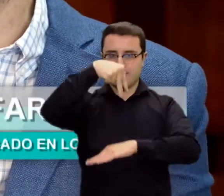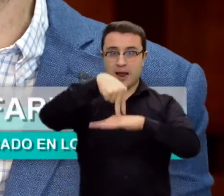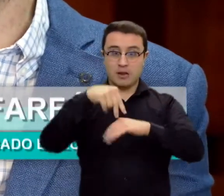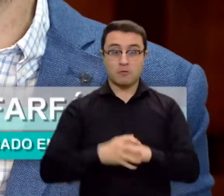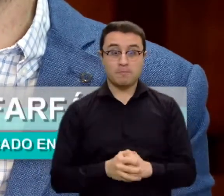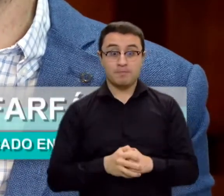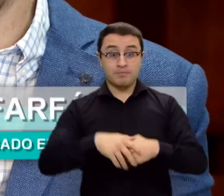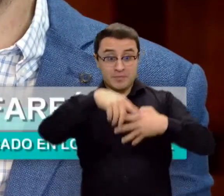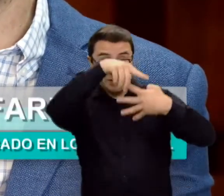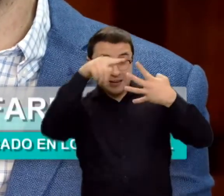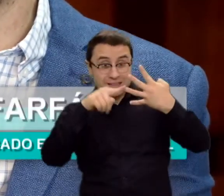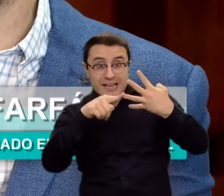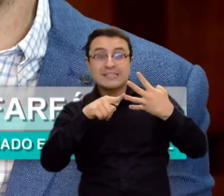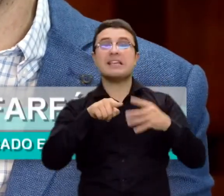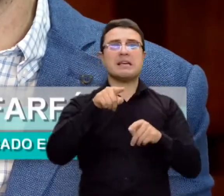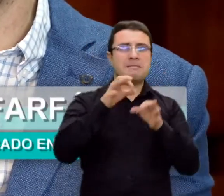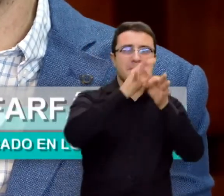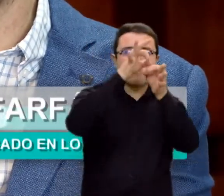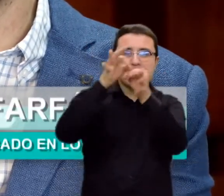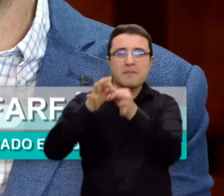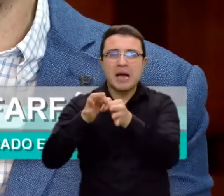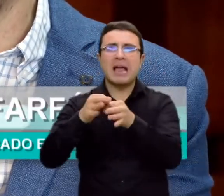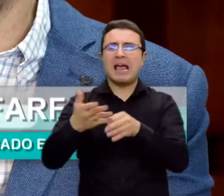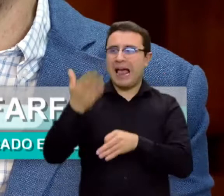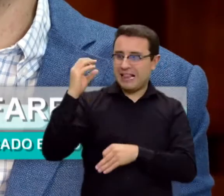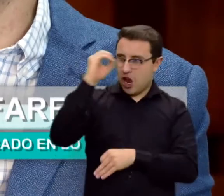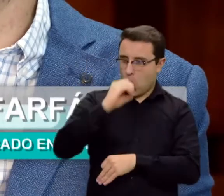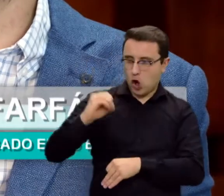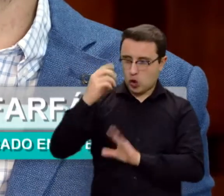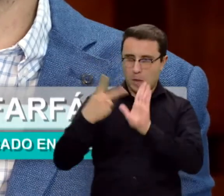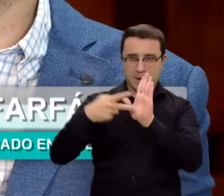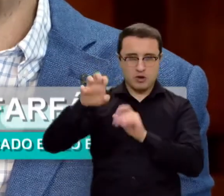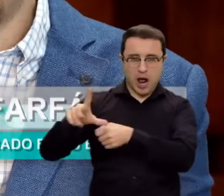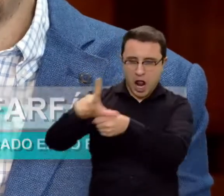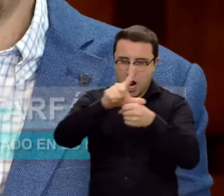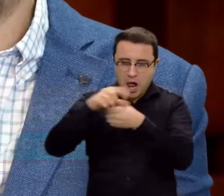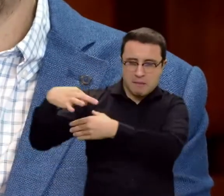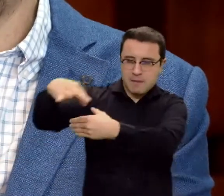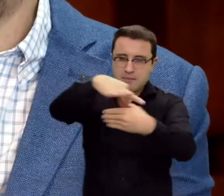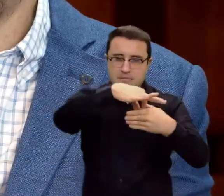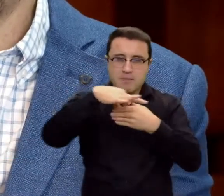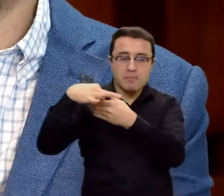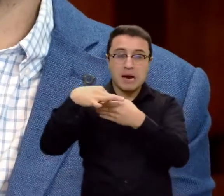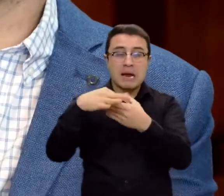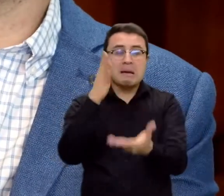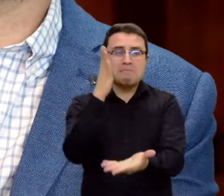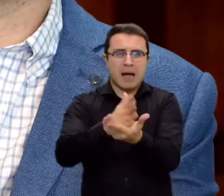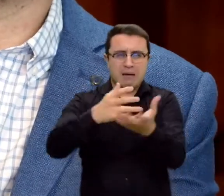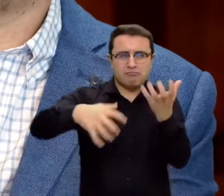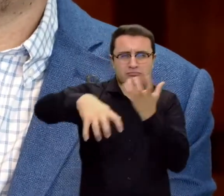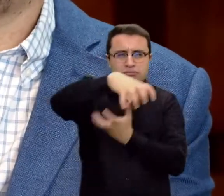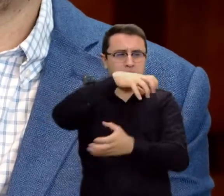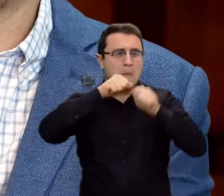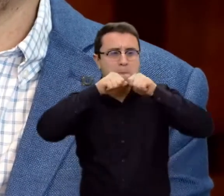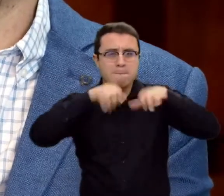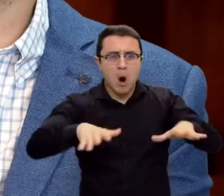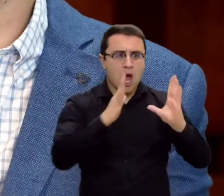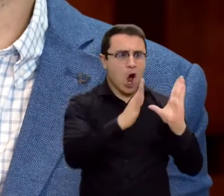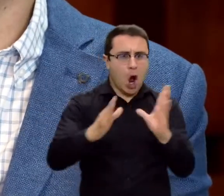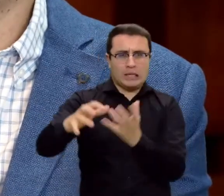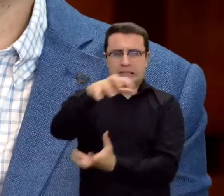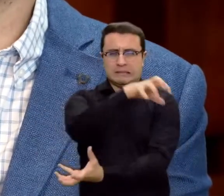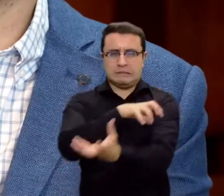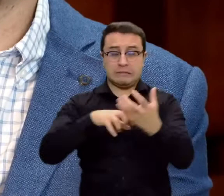autoridades locales en octubre de 2019, hubo alteración de orden público y las elecciones